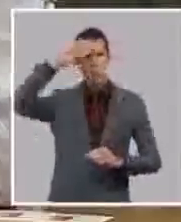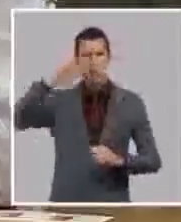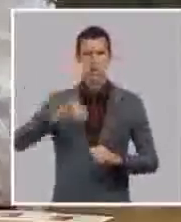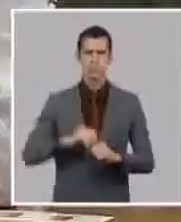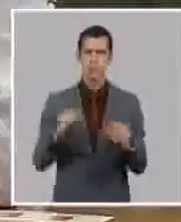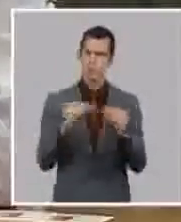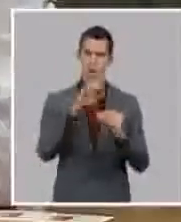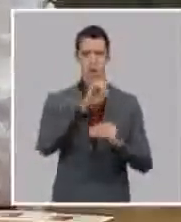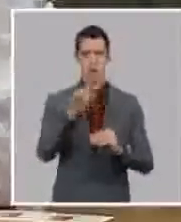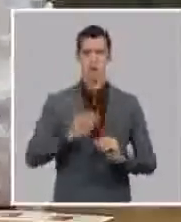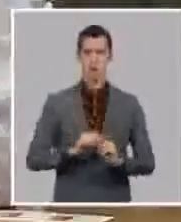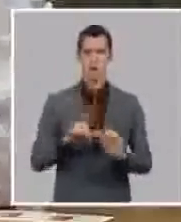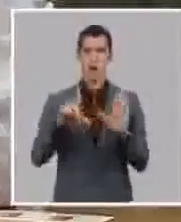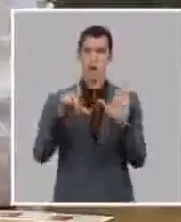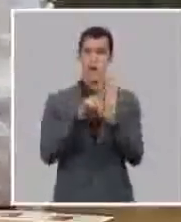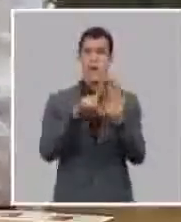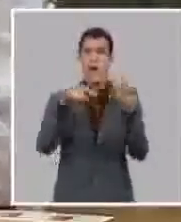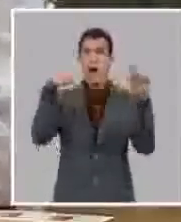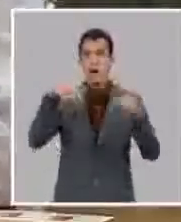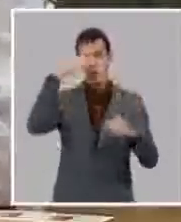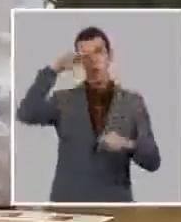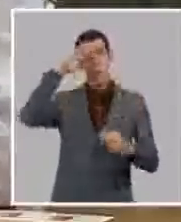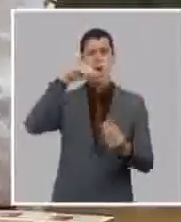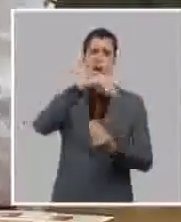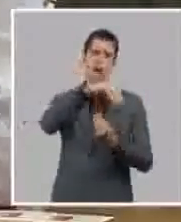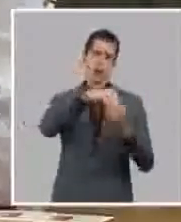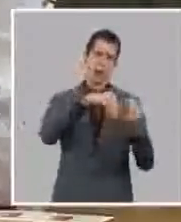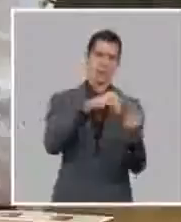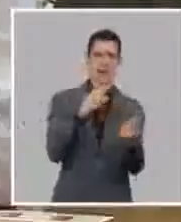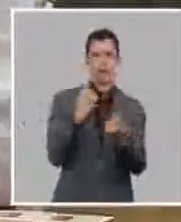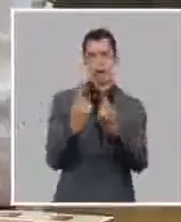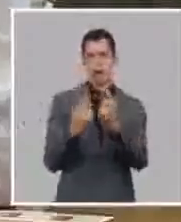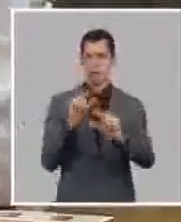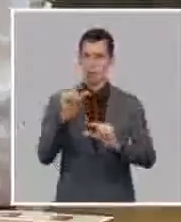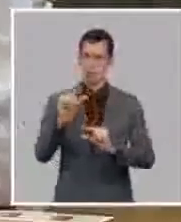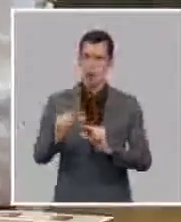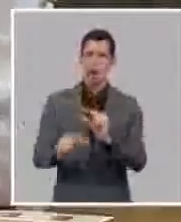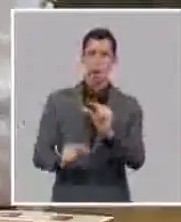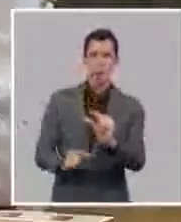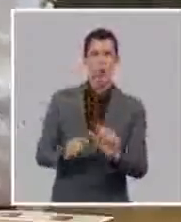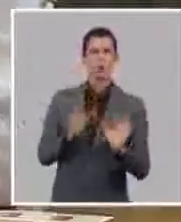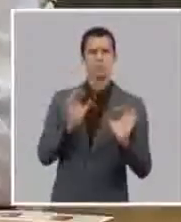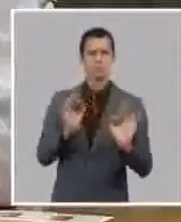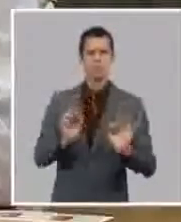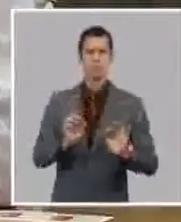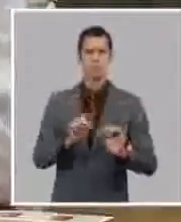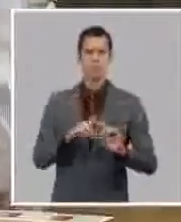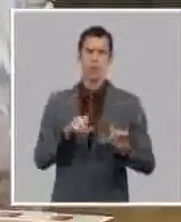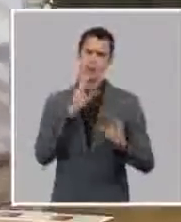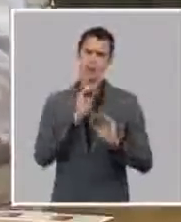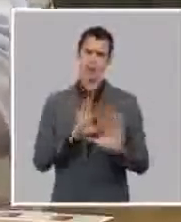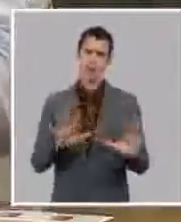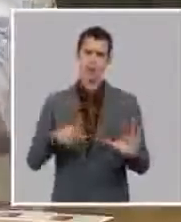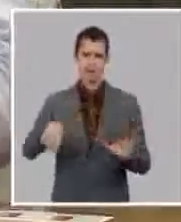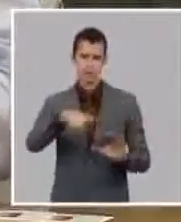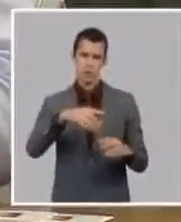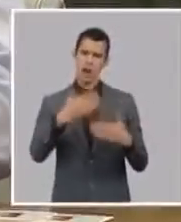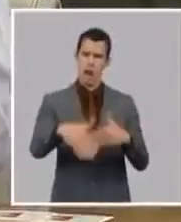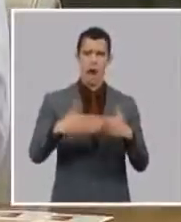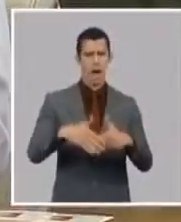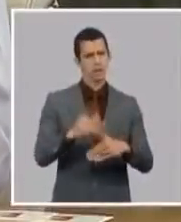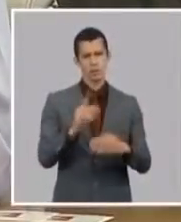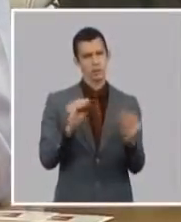ordenamiento jurídico y no habrá abuso habrá la aplicación de las leyes en su justa medida aquí hay que evaluar también los